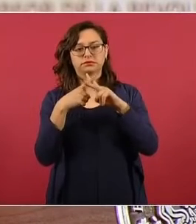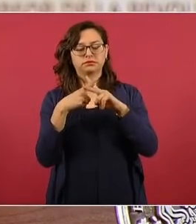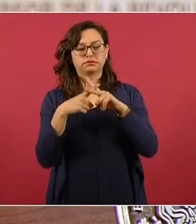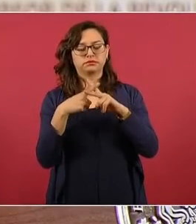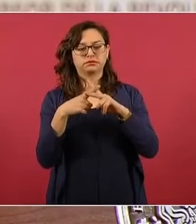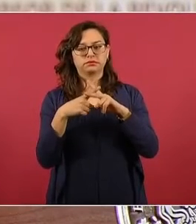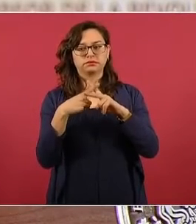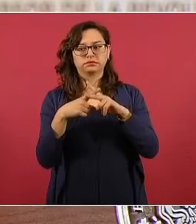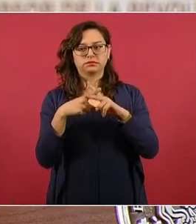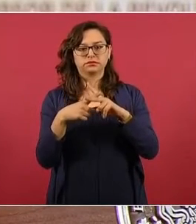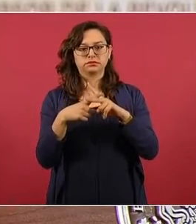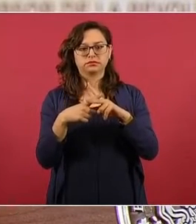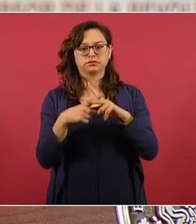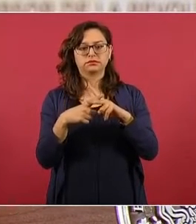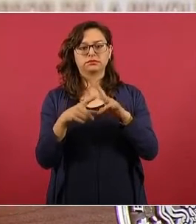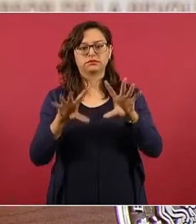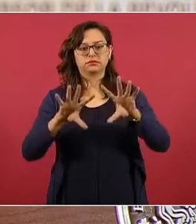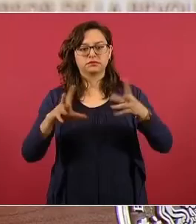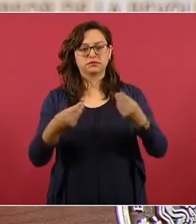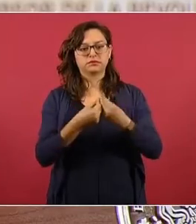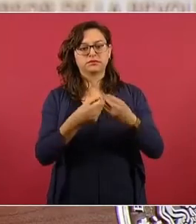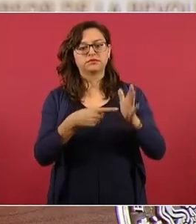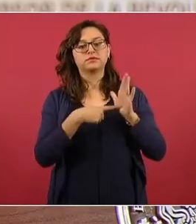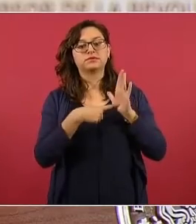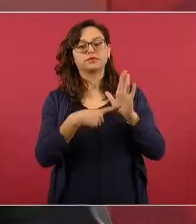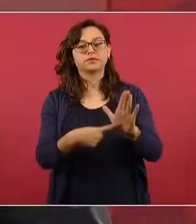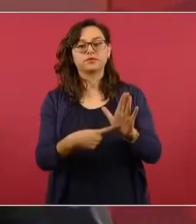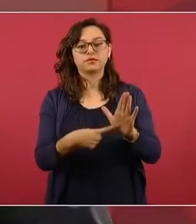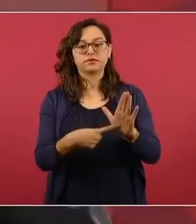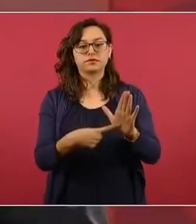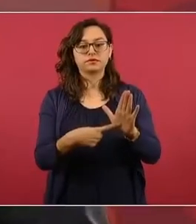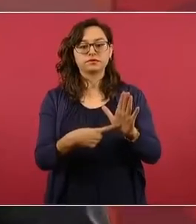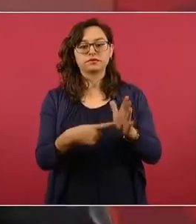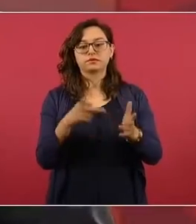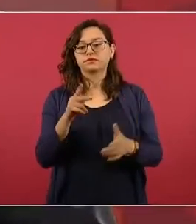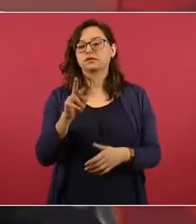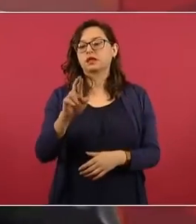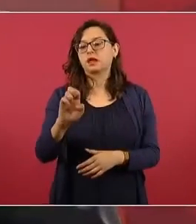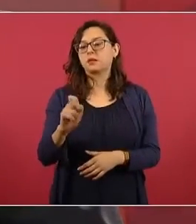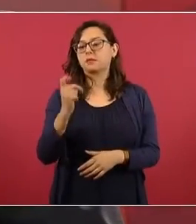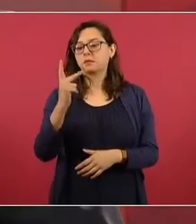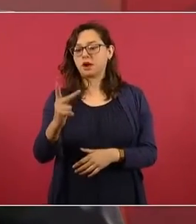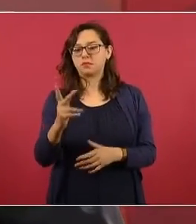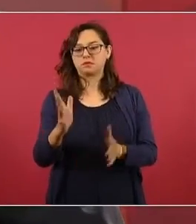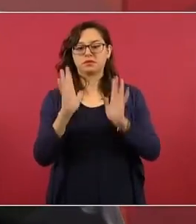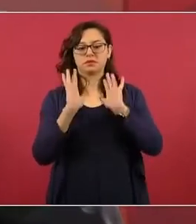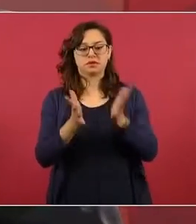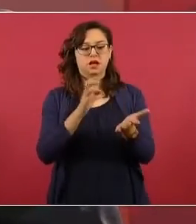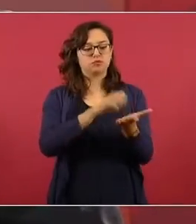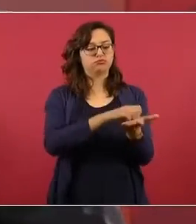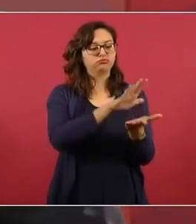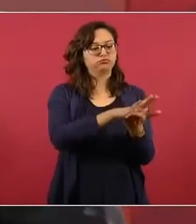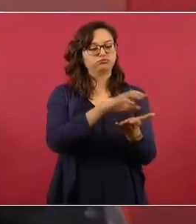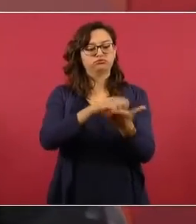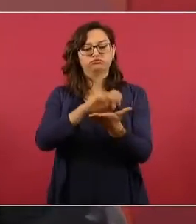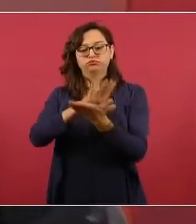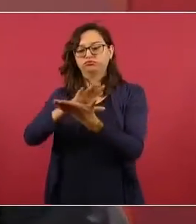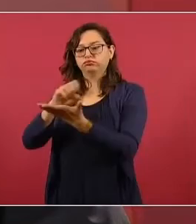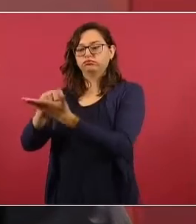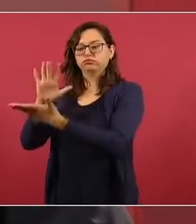en el PrEP en cada estado,